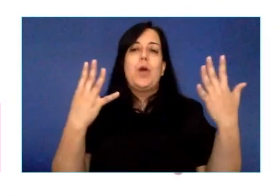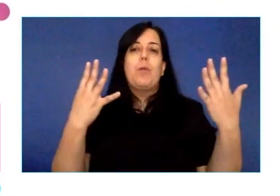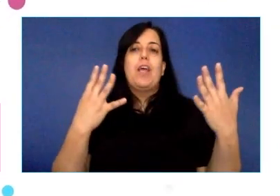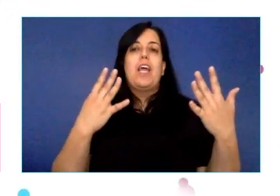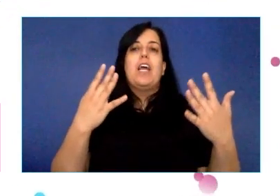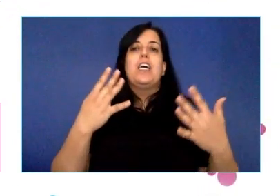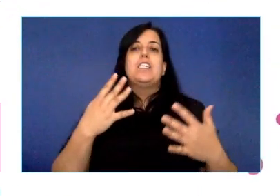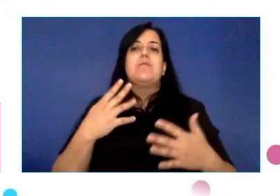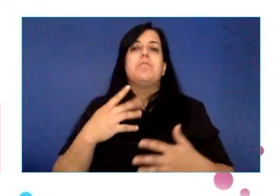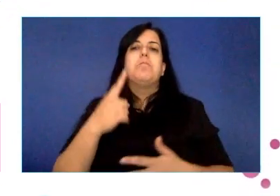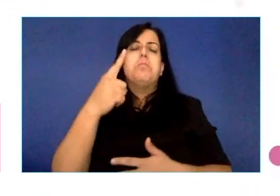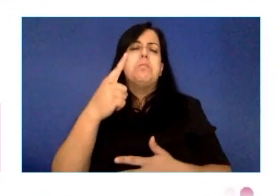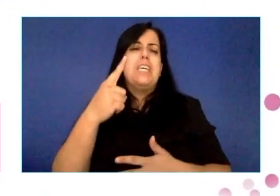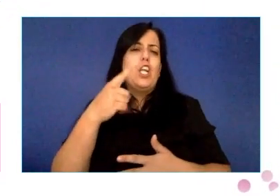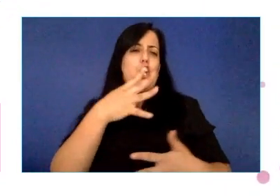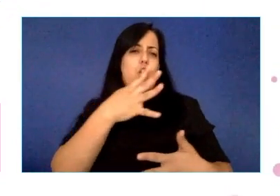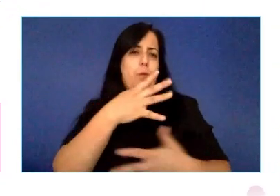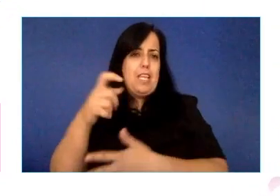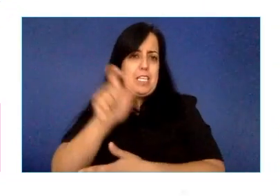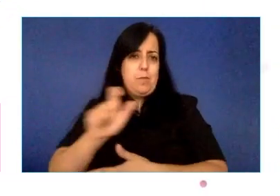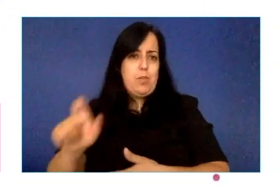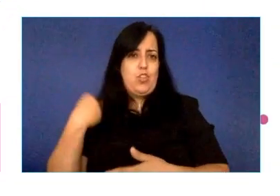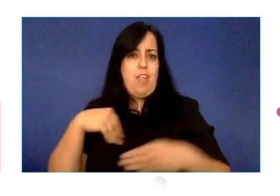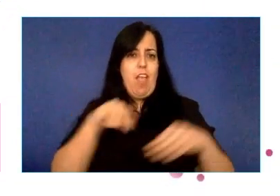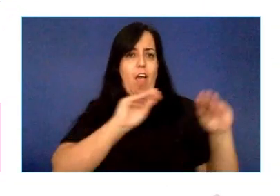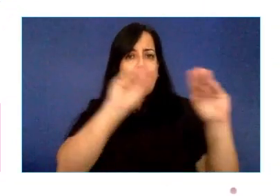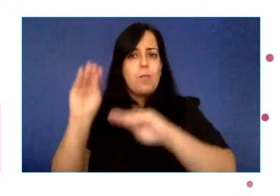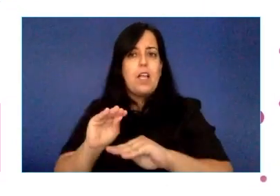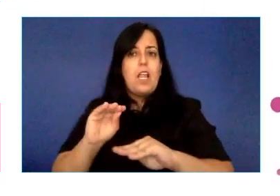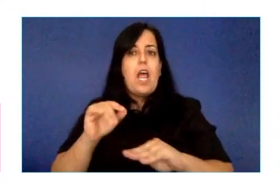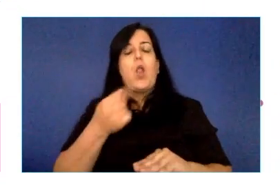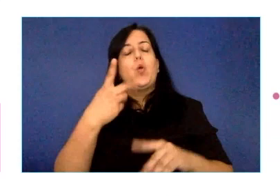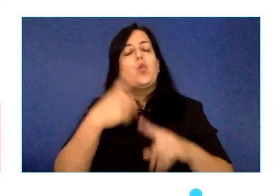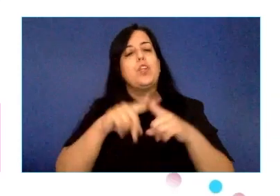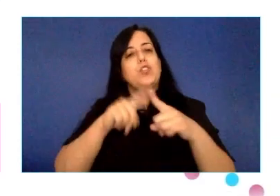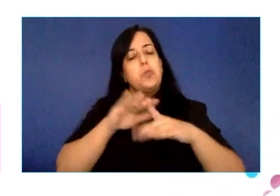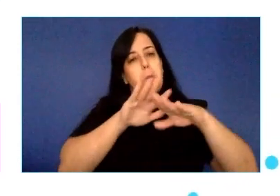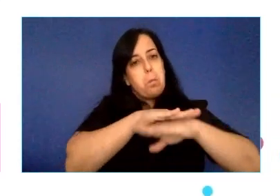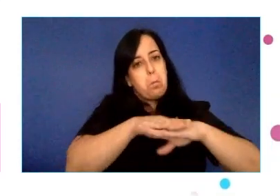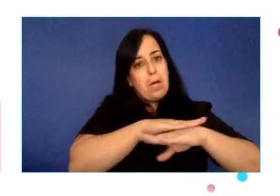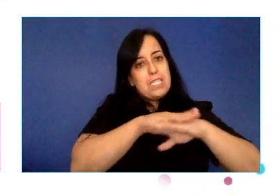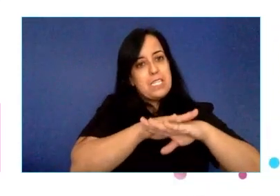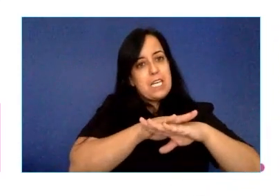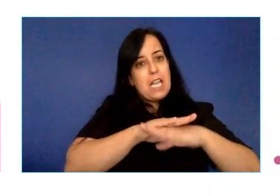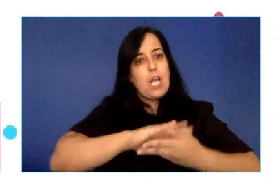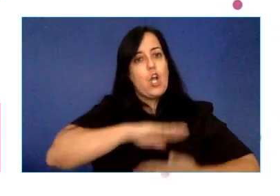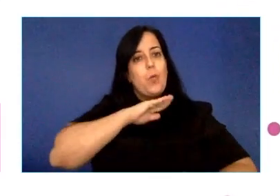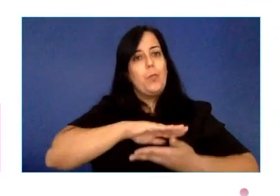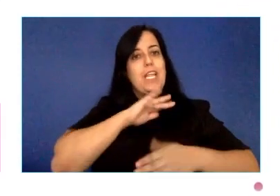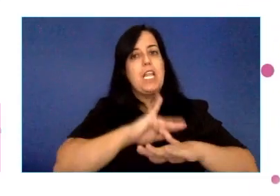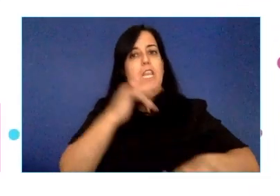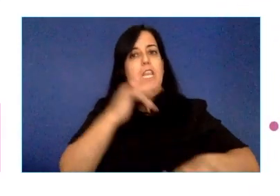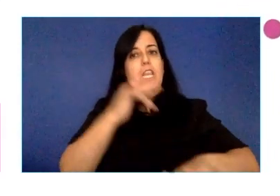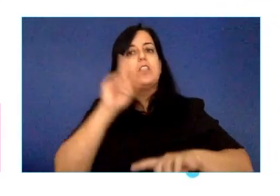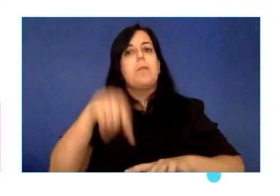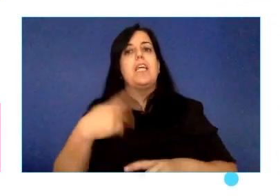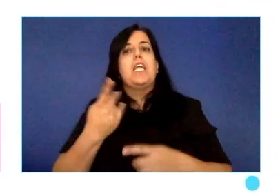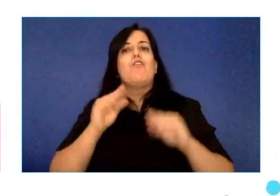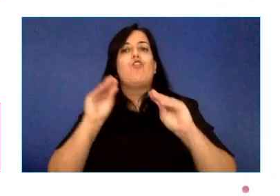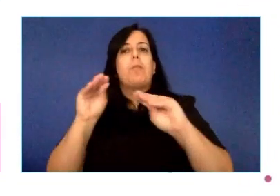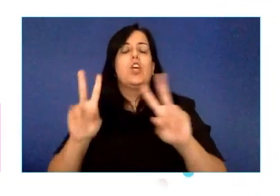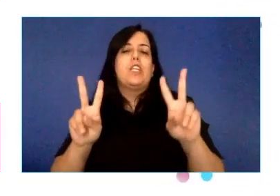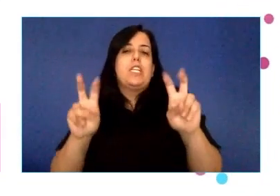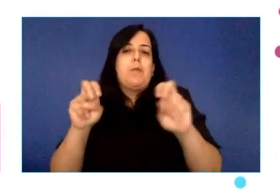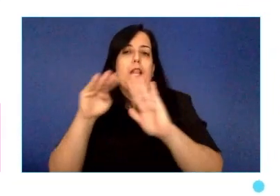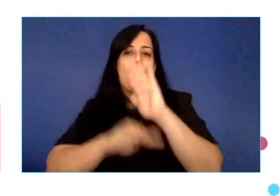antes hay formaciones un poquito más básicas en competencias digitales pero en formaciones por ejemplo en temas de programación de